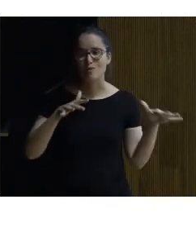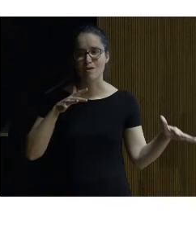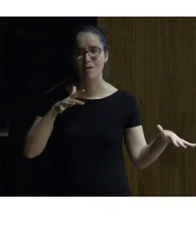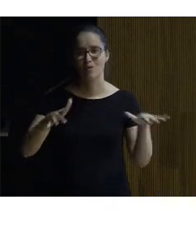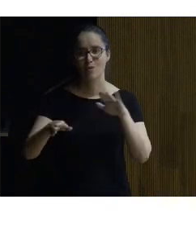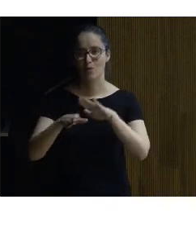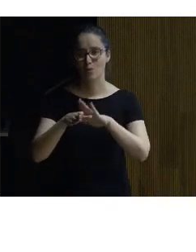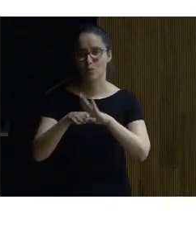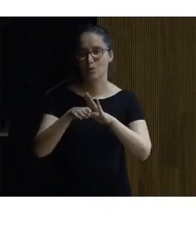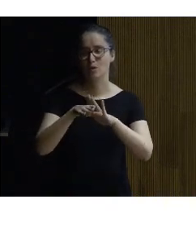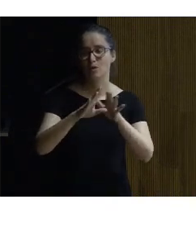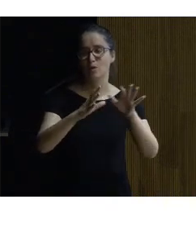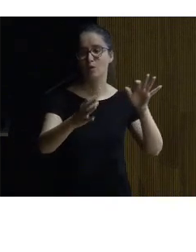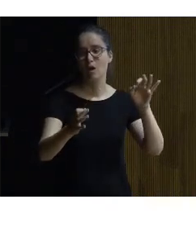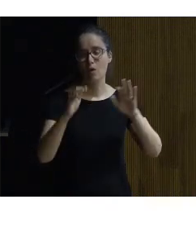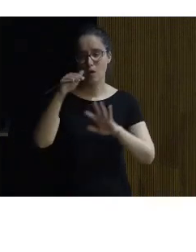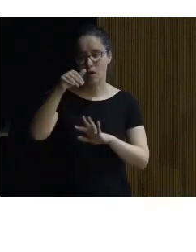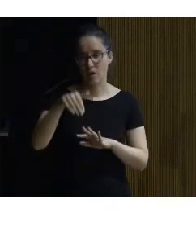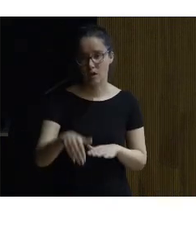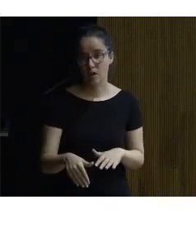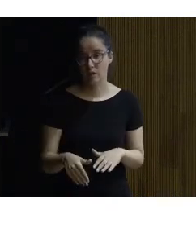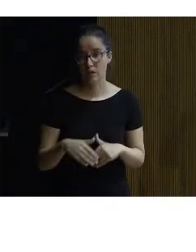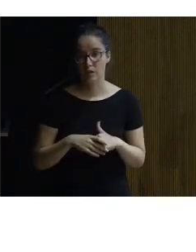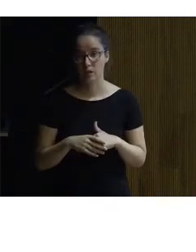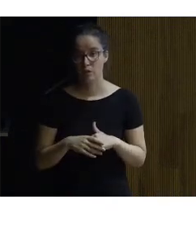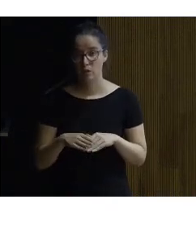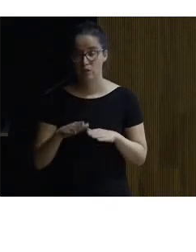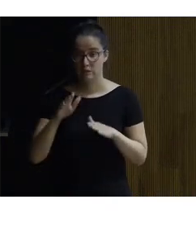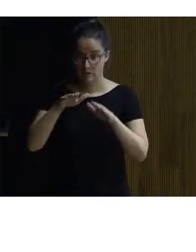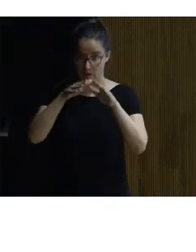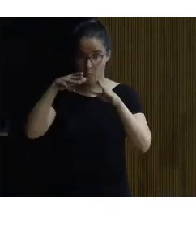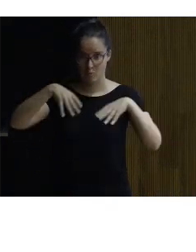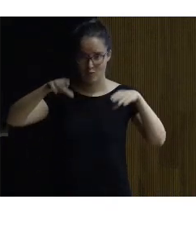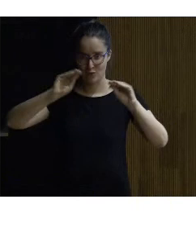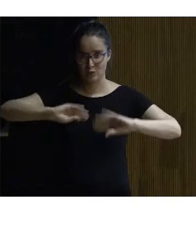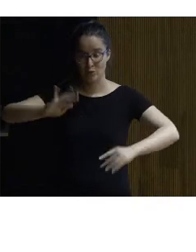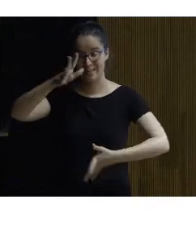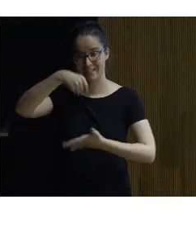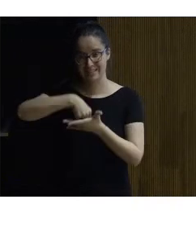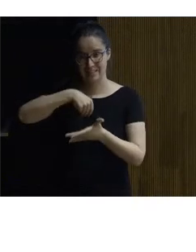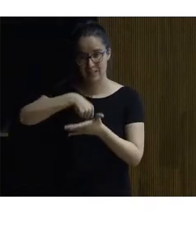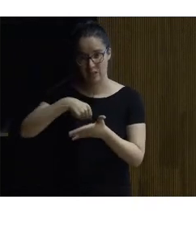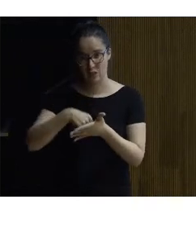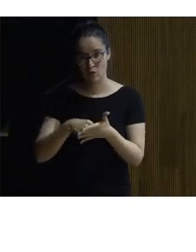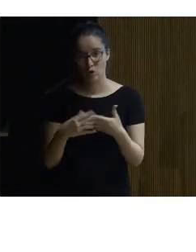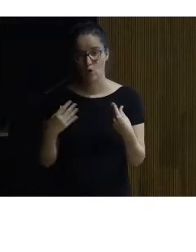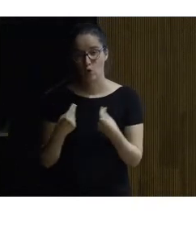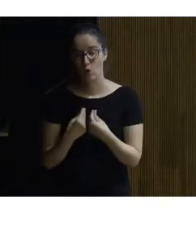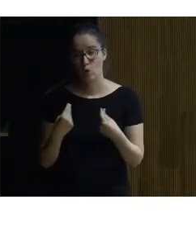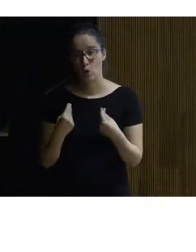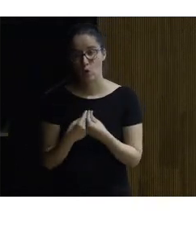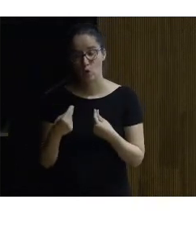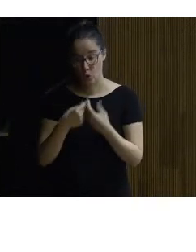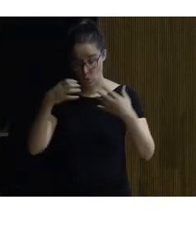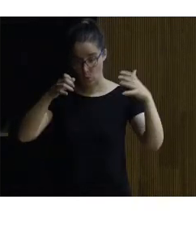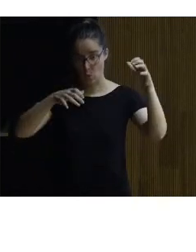continuando la inclinación de la de la colina el interior con las entradas